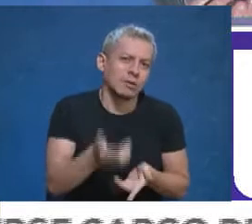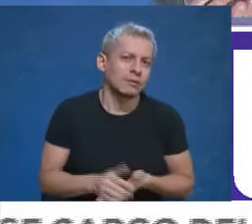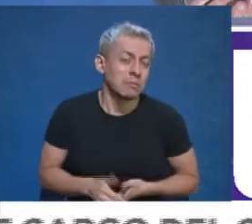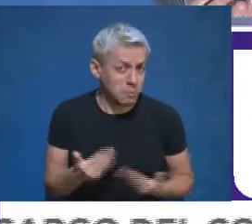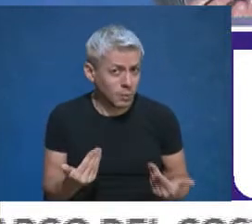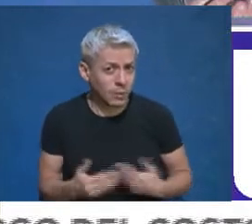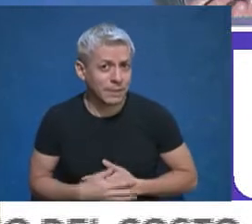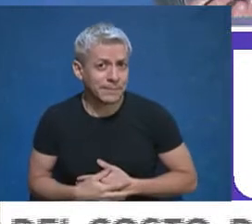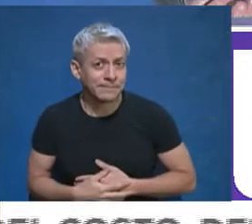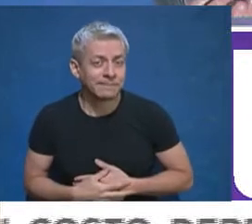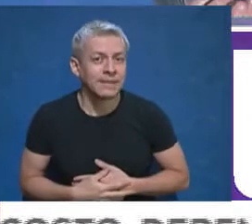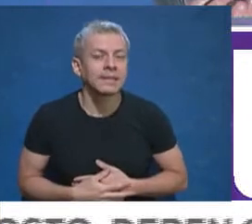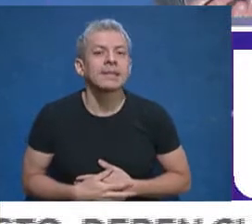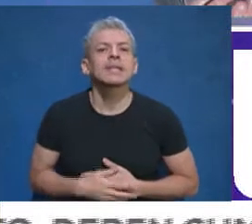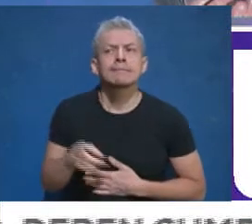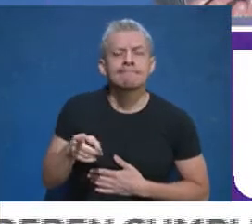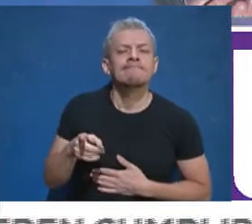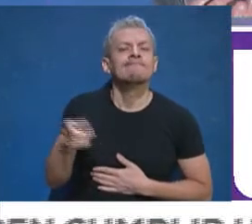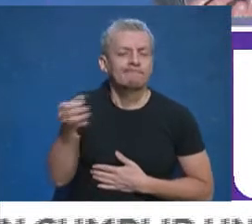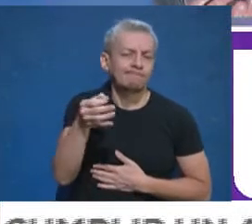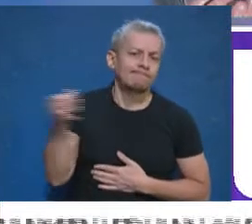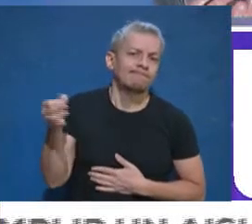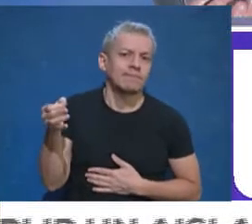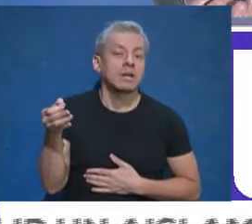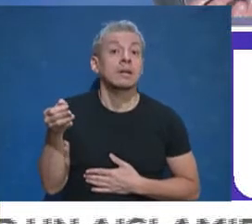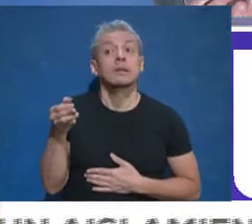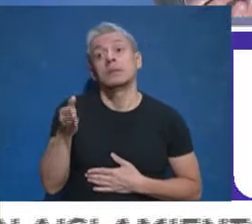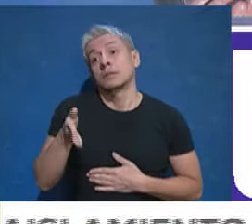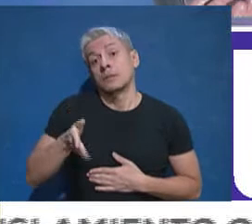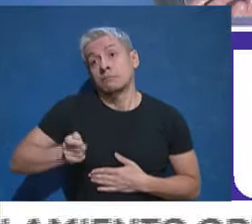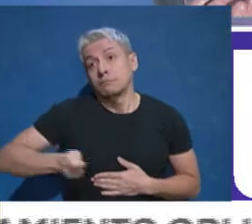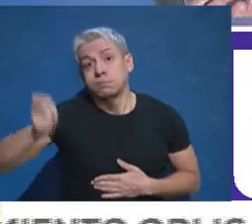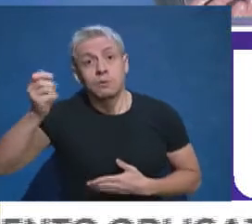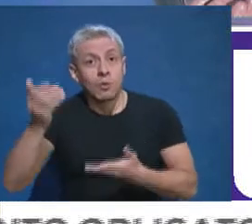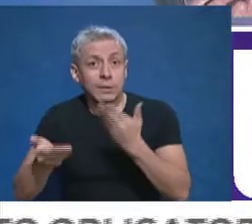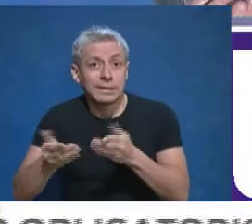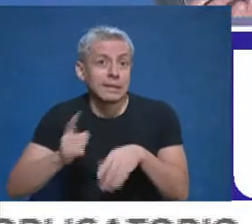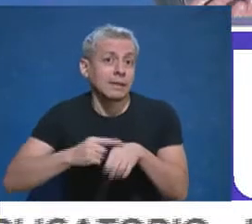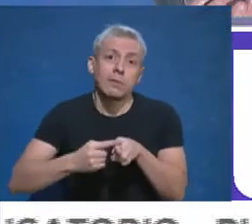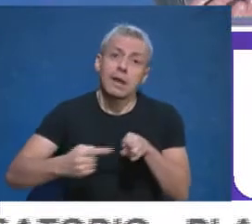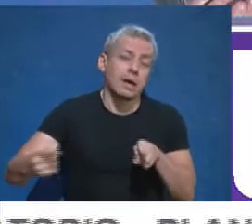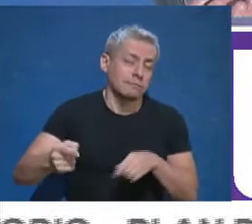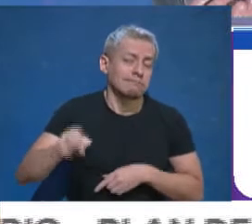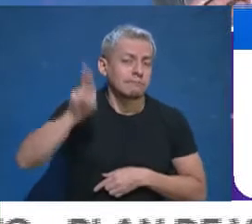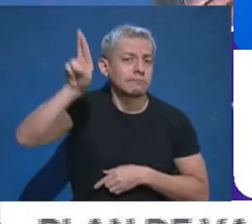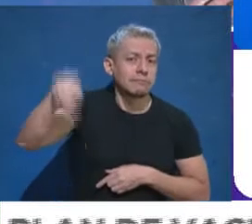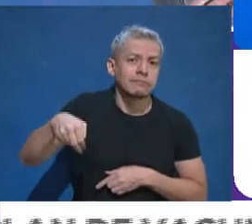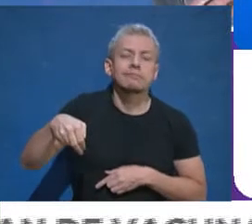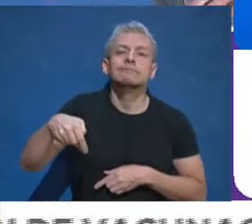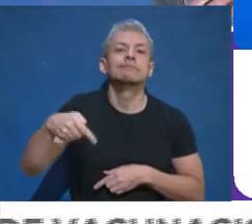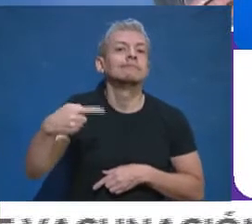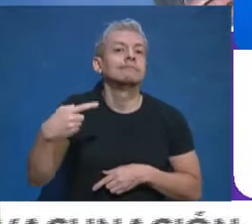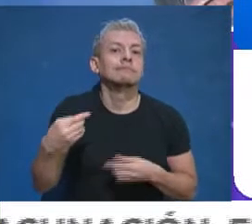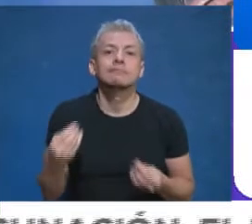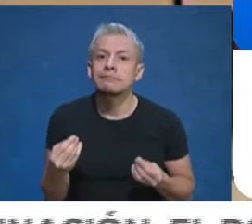Mire, comparto lo que usted dice que ir a la justicia es largo. La vía que nosotros tenemos judicialmente